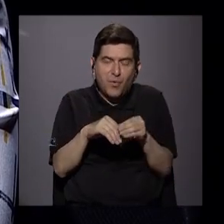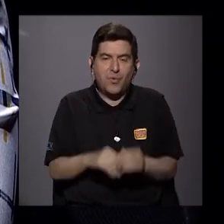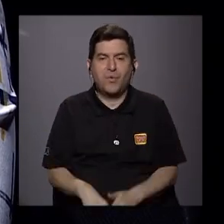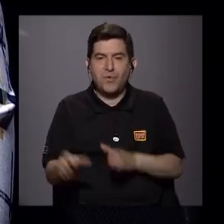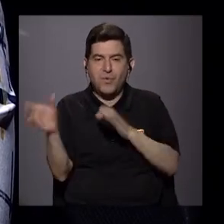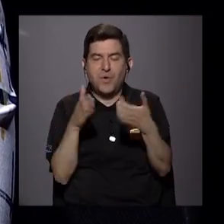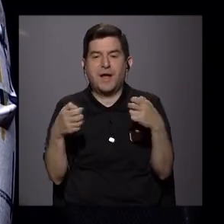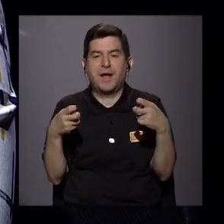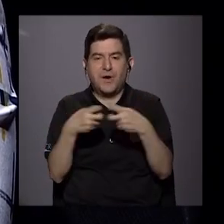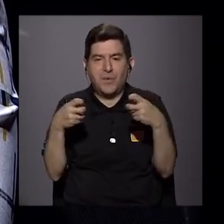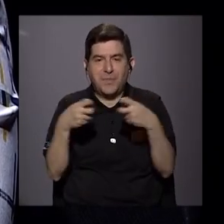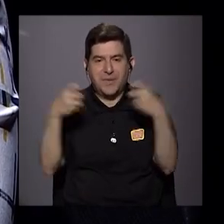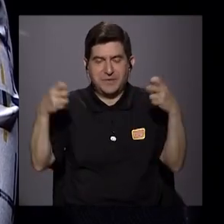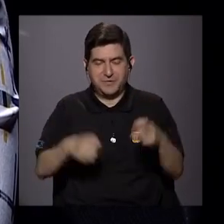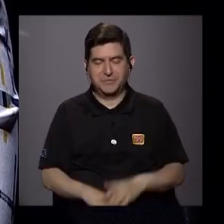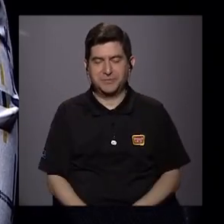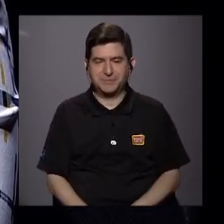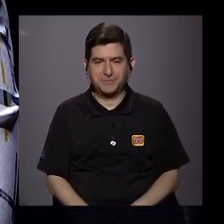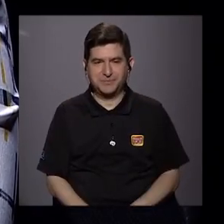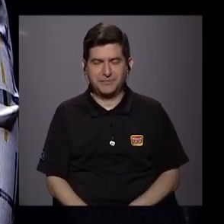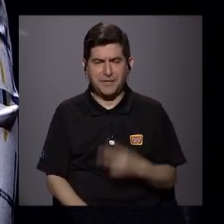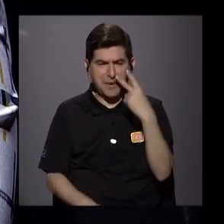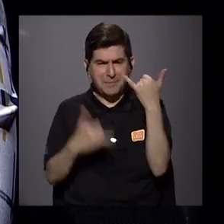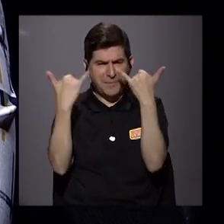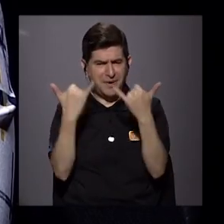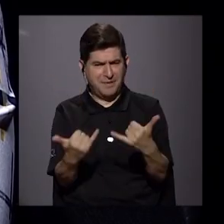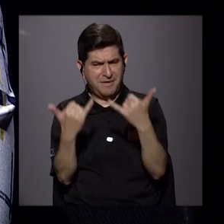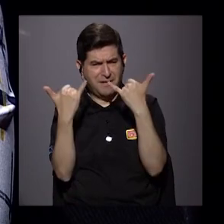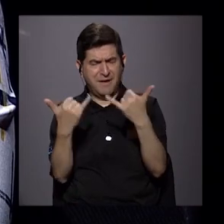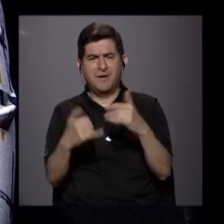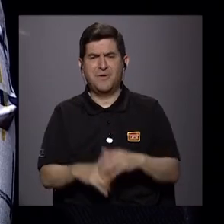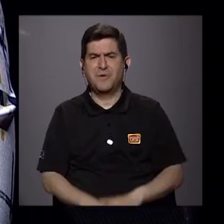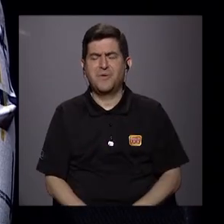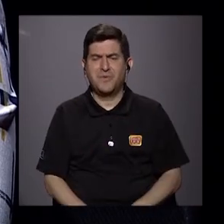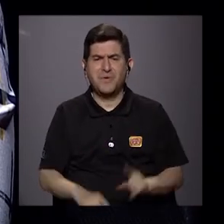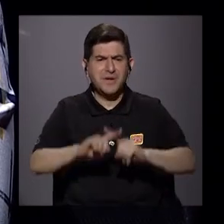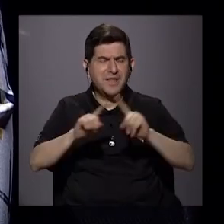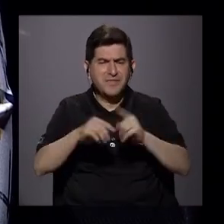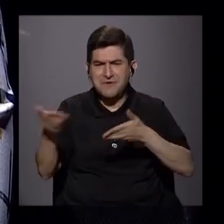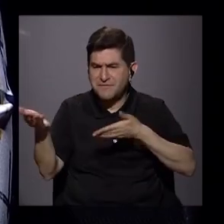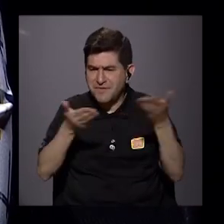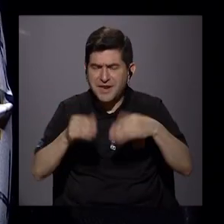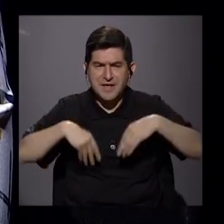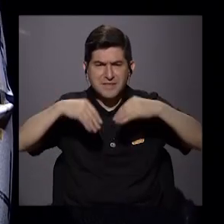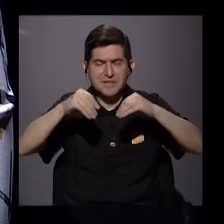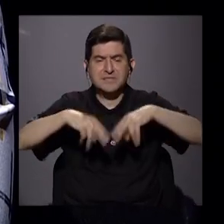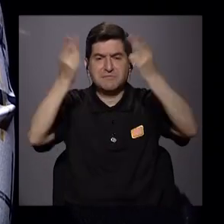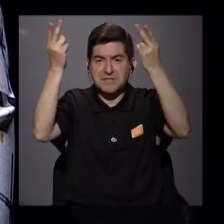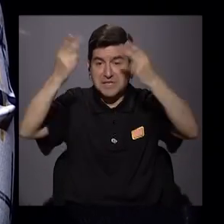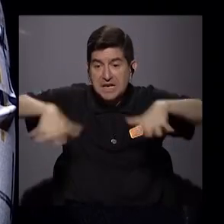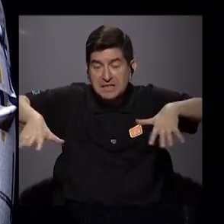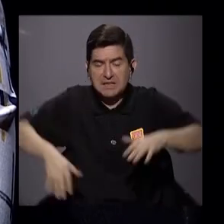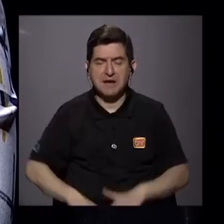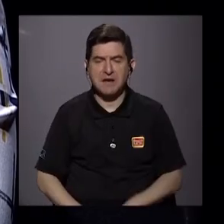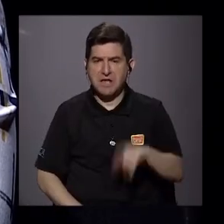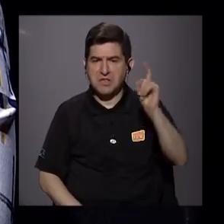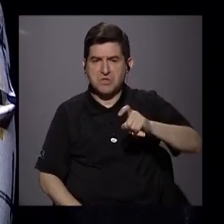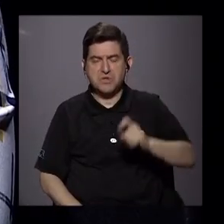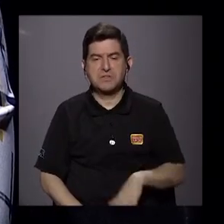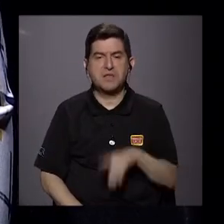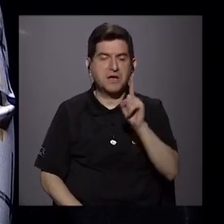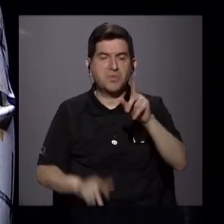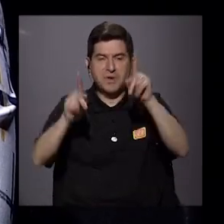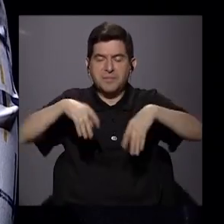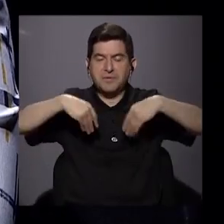parte del comercio electrónico, por ejemplo. Ahora vemos muchos bienes y servicios que se venden a través de internet, entonces ya no ocupamos un